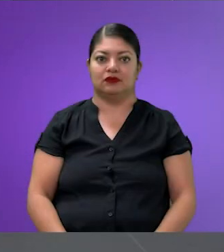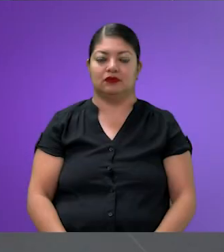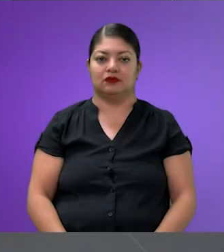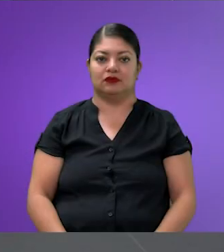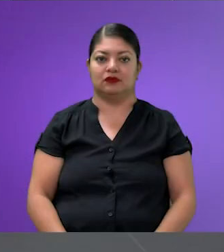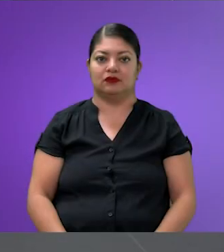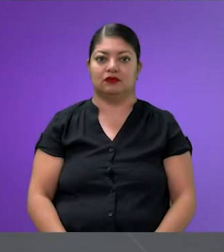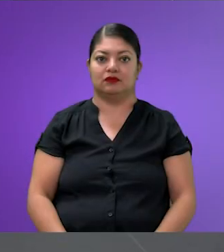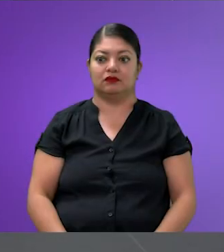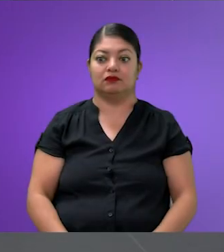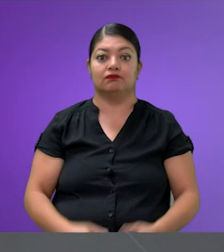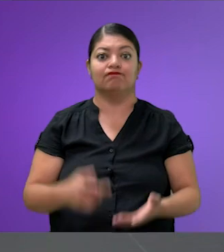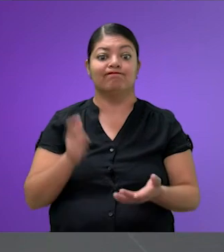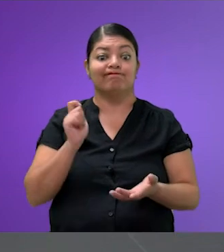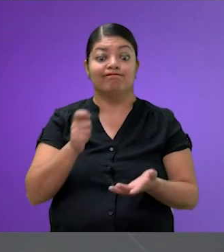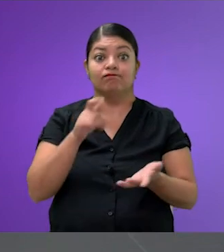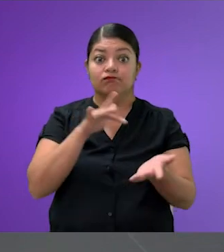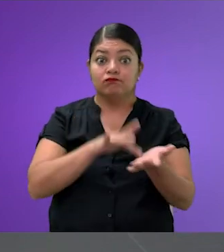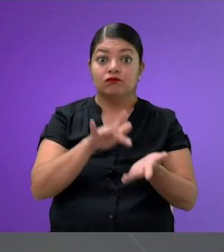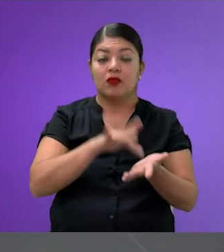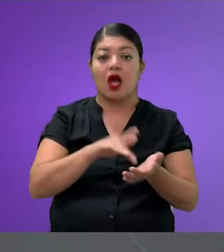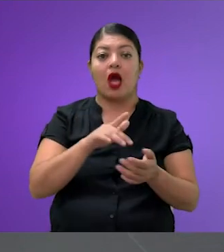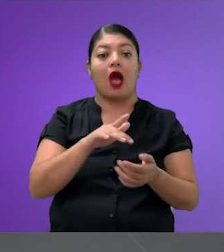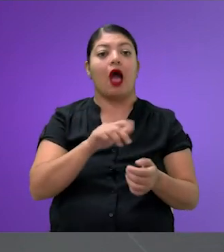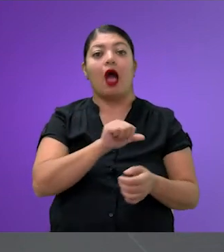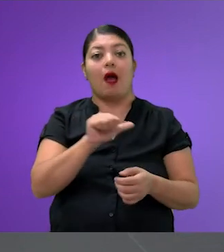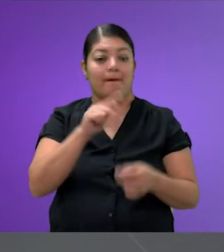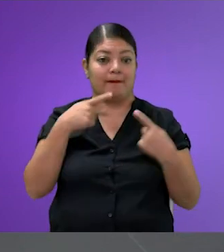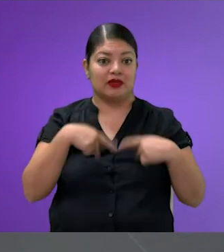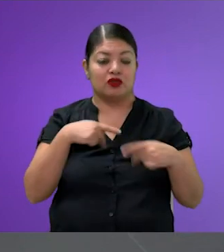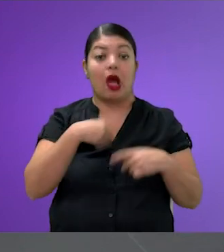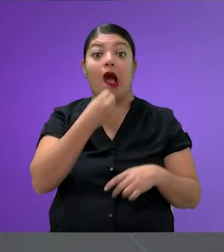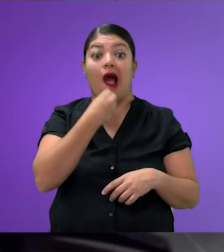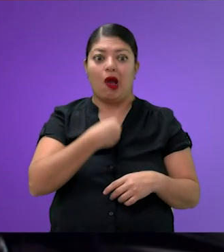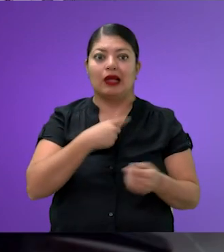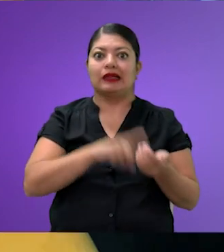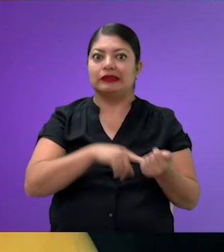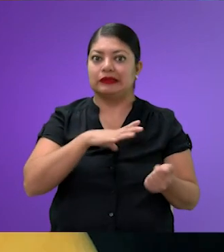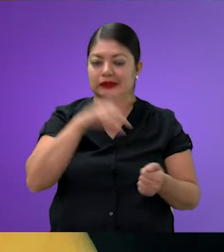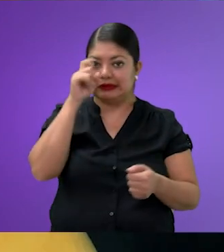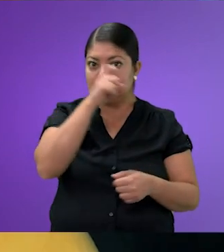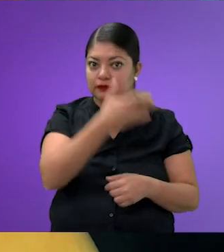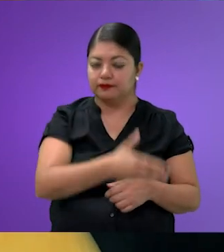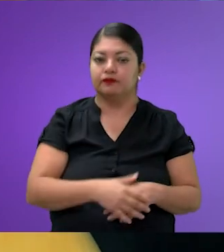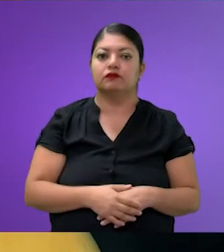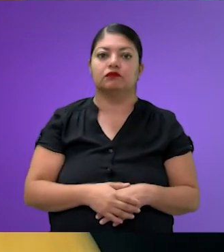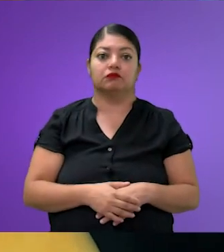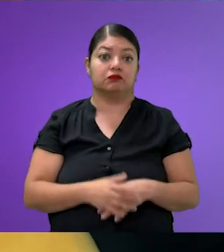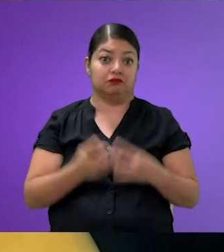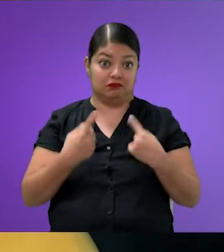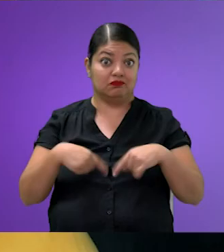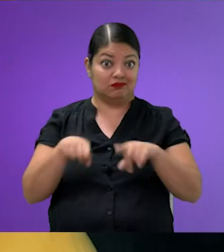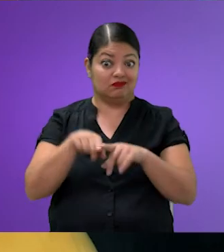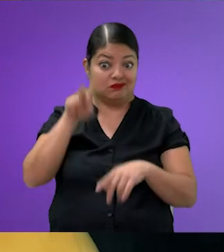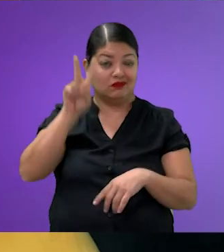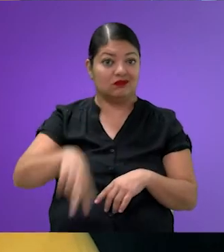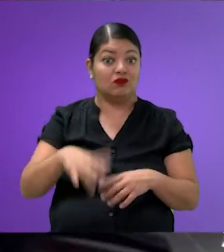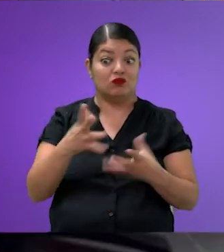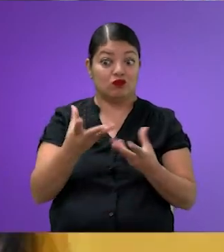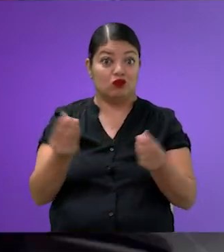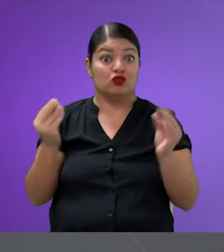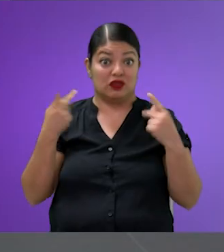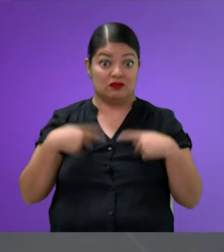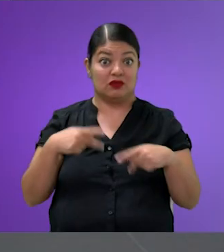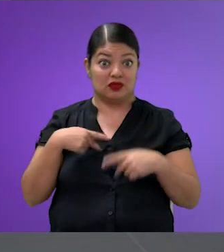Inciden en la forma de vivir y de ver la vida otra vez a pesar de estar en esta situación. Pues tal cual, es una realidad que viven muchas personas.